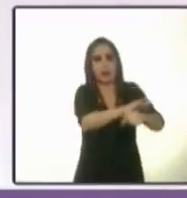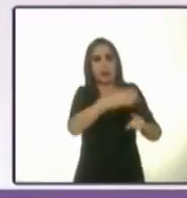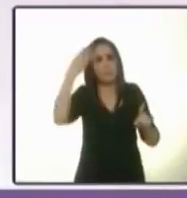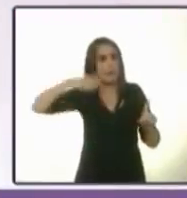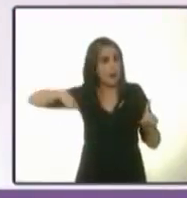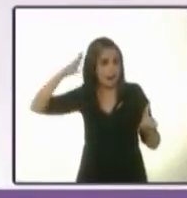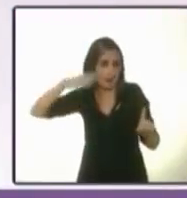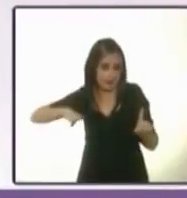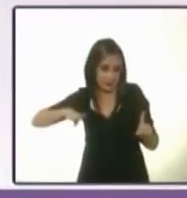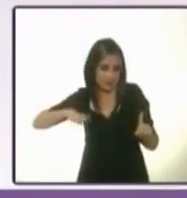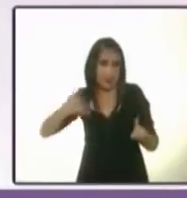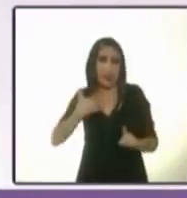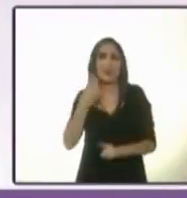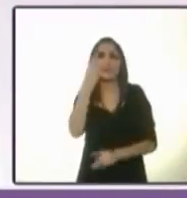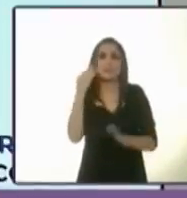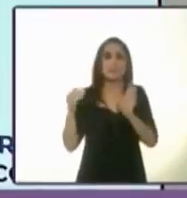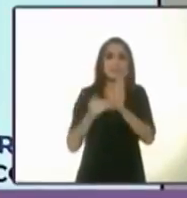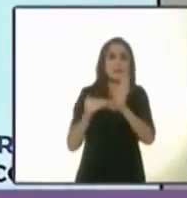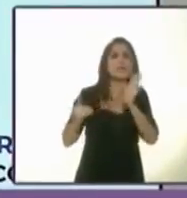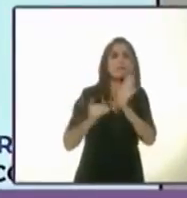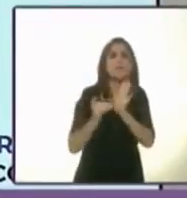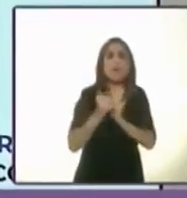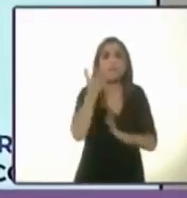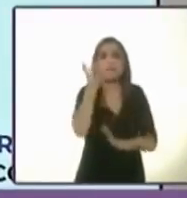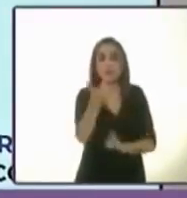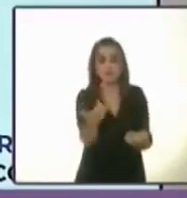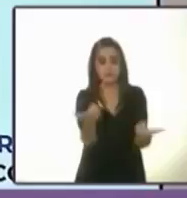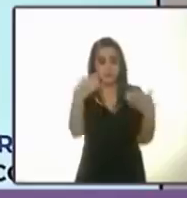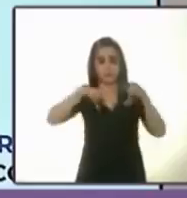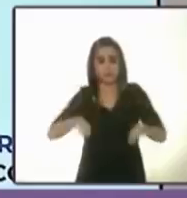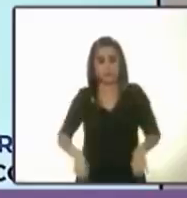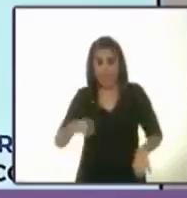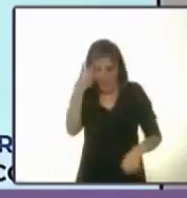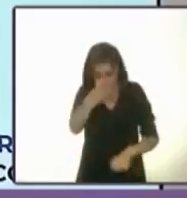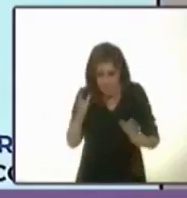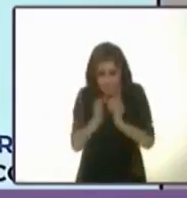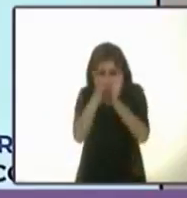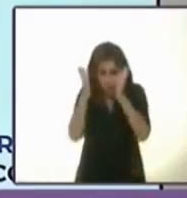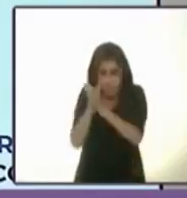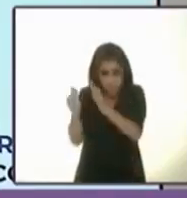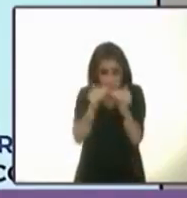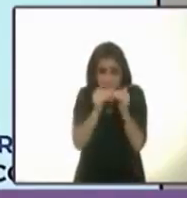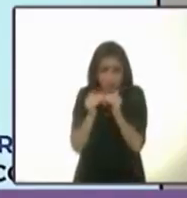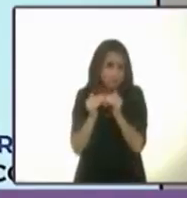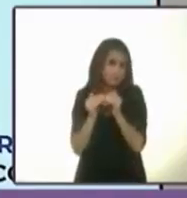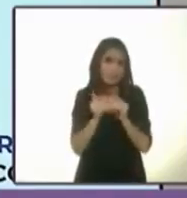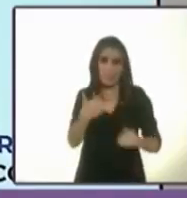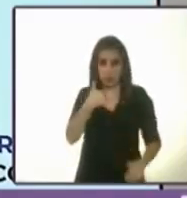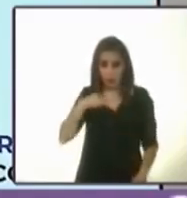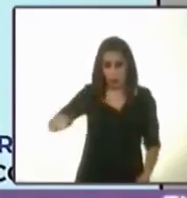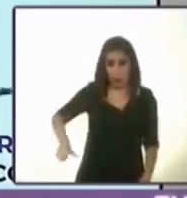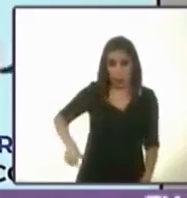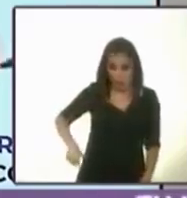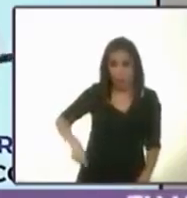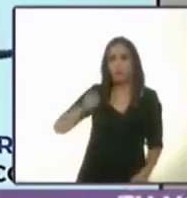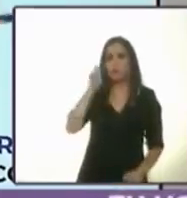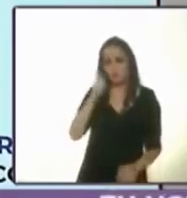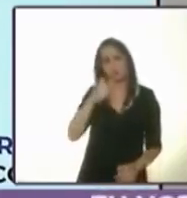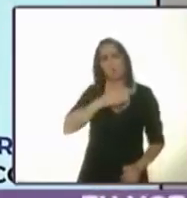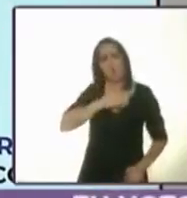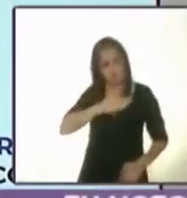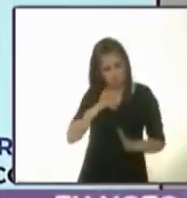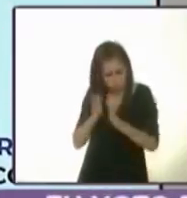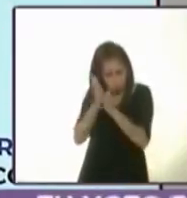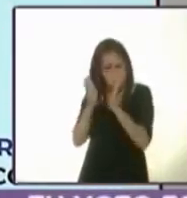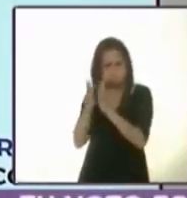Barrales. Hay 3 mil millones de pesos desviados. Eso no es democracia. Con mi gobierno vamos a restaurar la democracia y particularmente